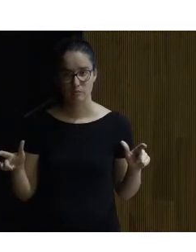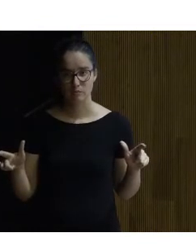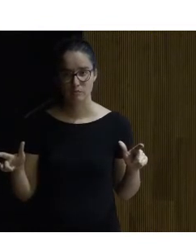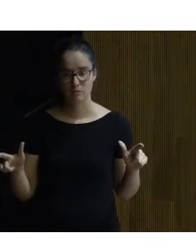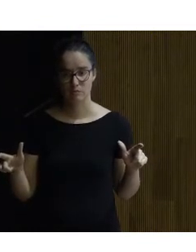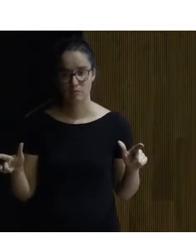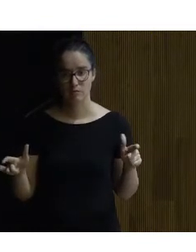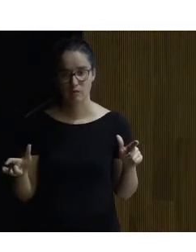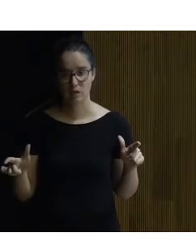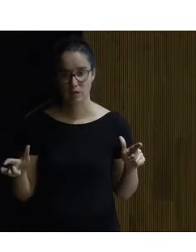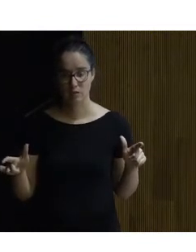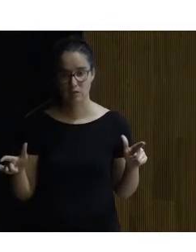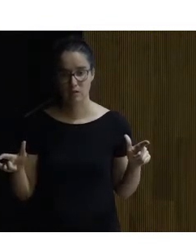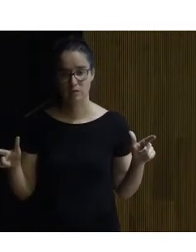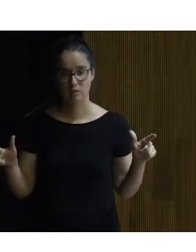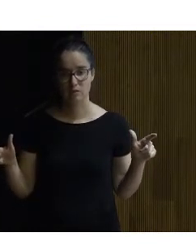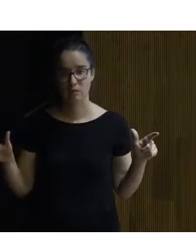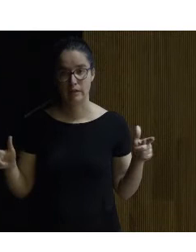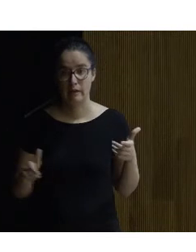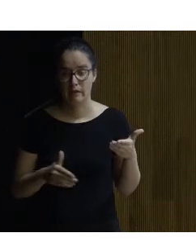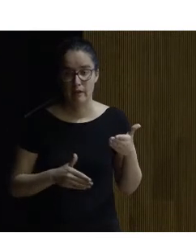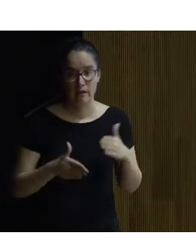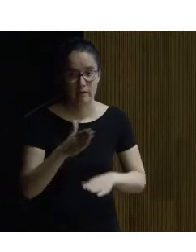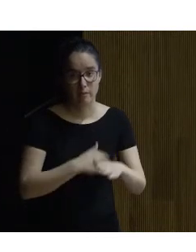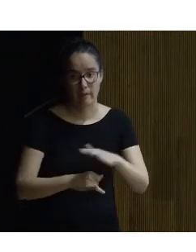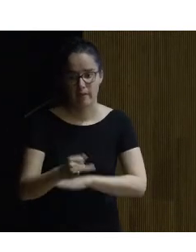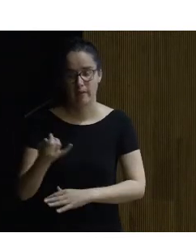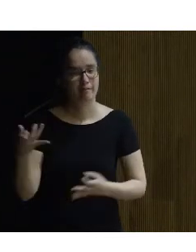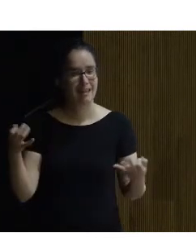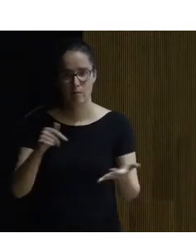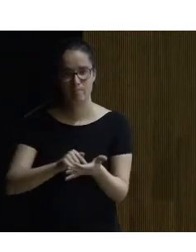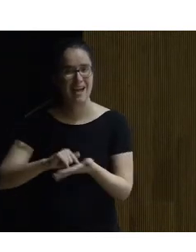sin capacidad exigen del arquitecto